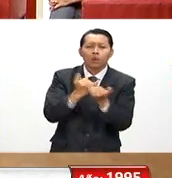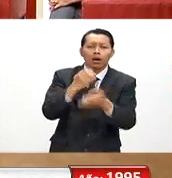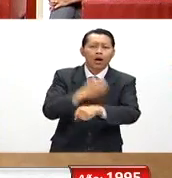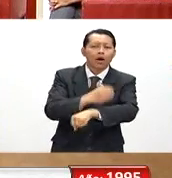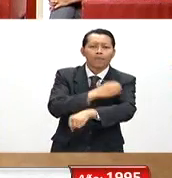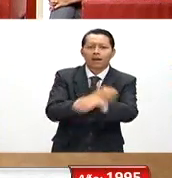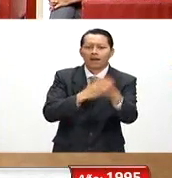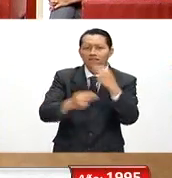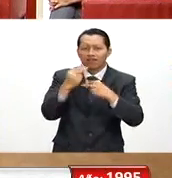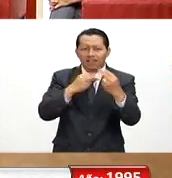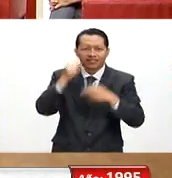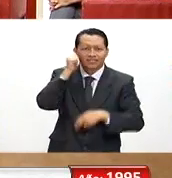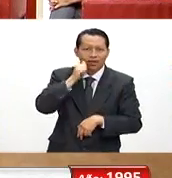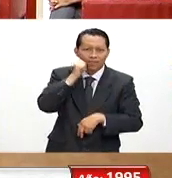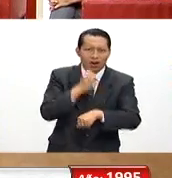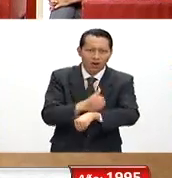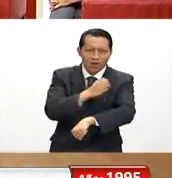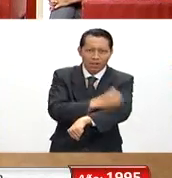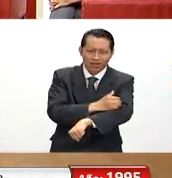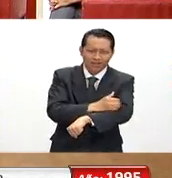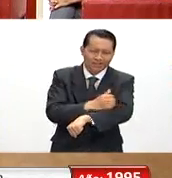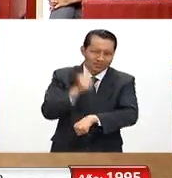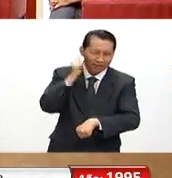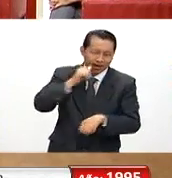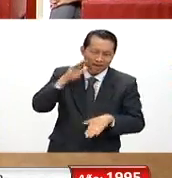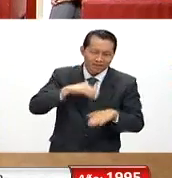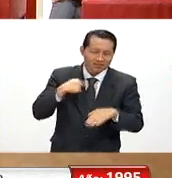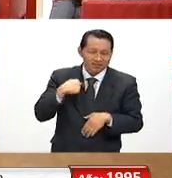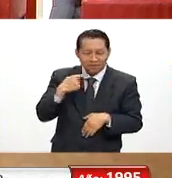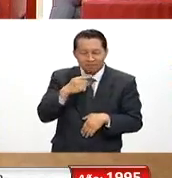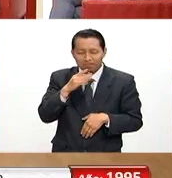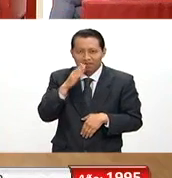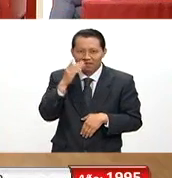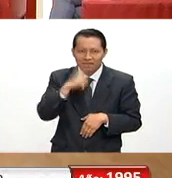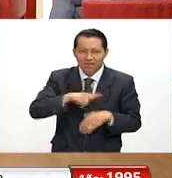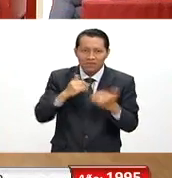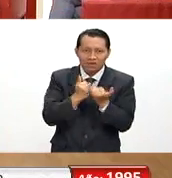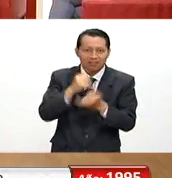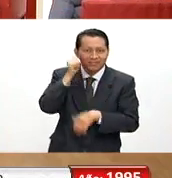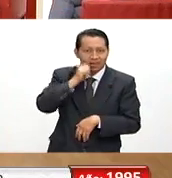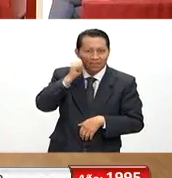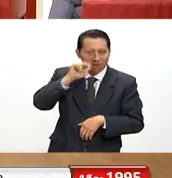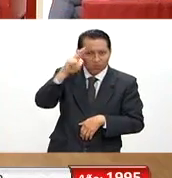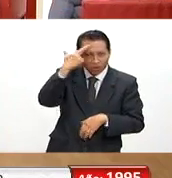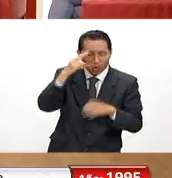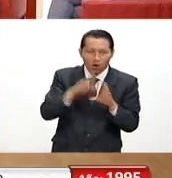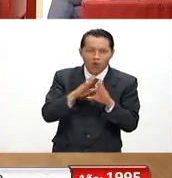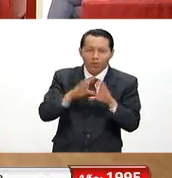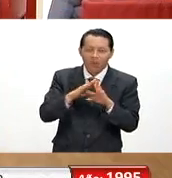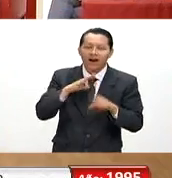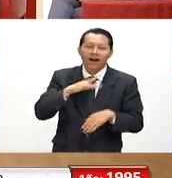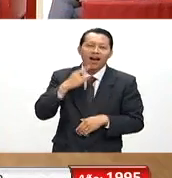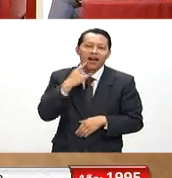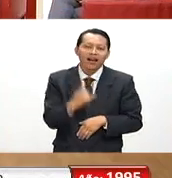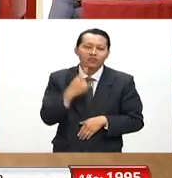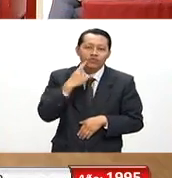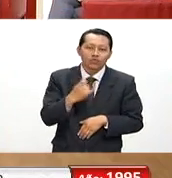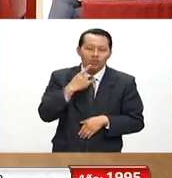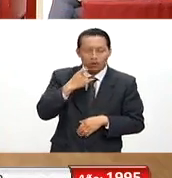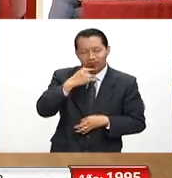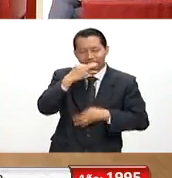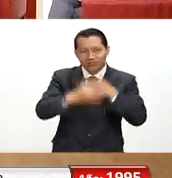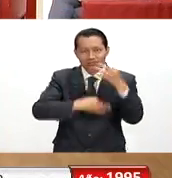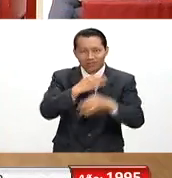siempre Aunque me veas feo, veo Siempre les voy a recordar que este es un esfuerzo informativo de